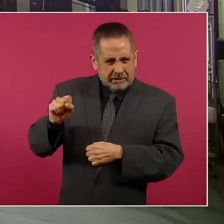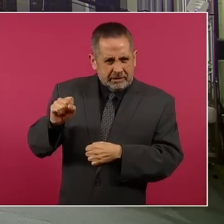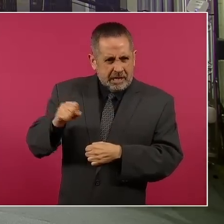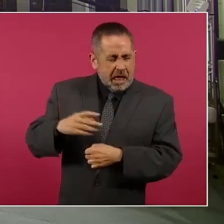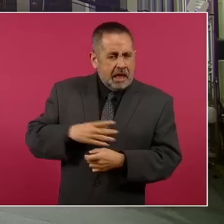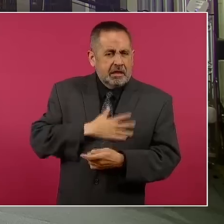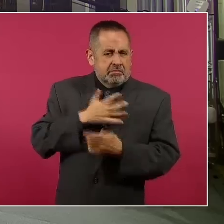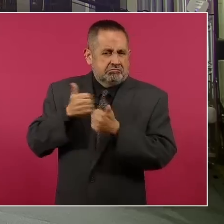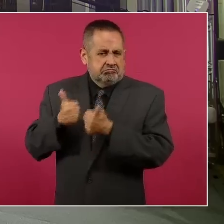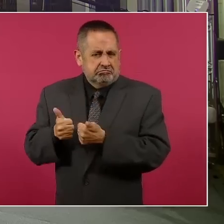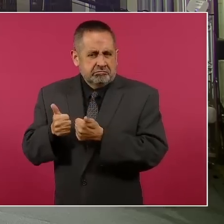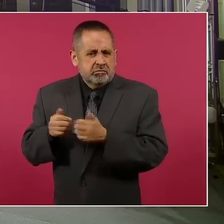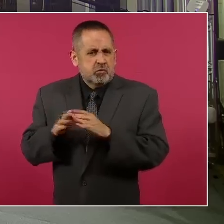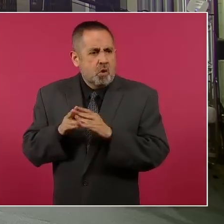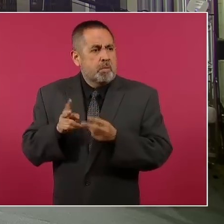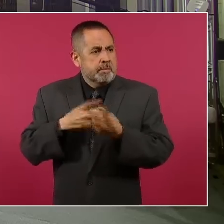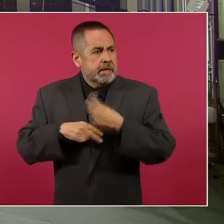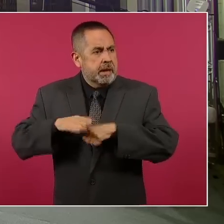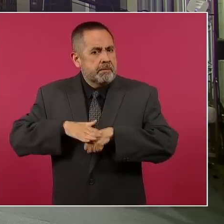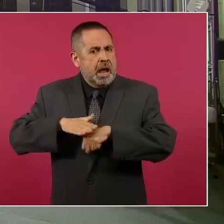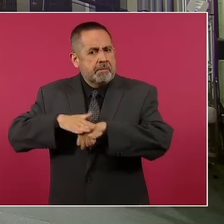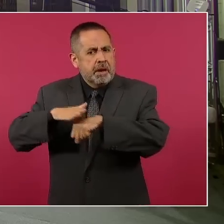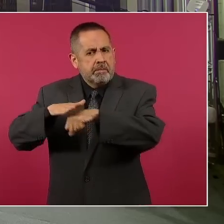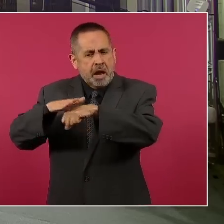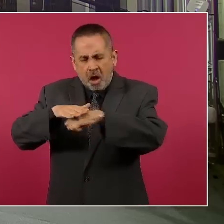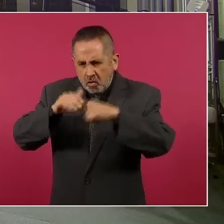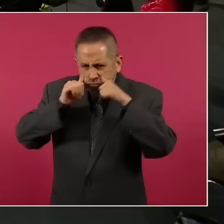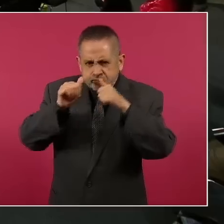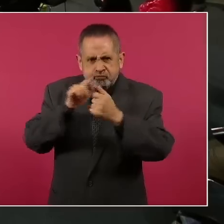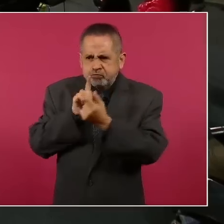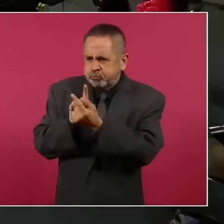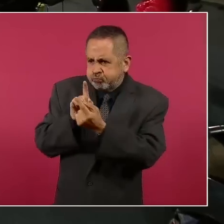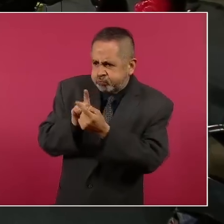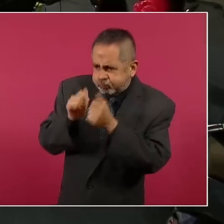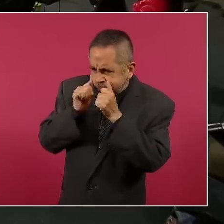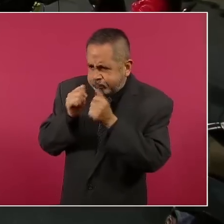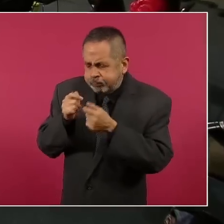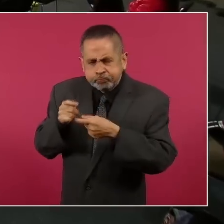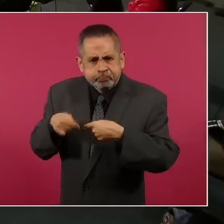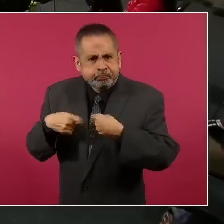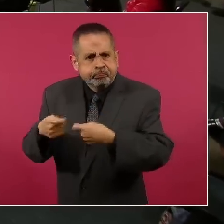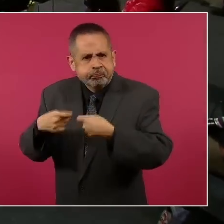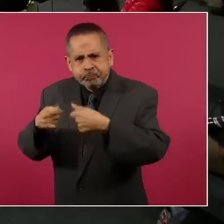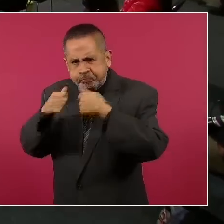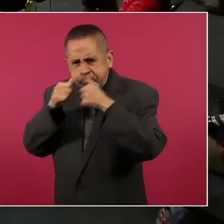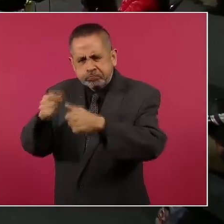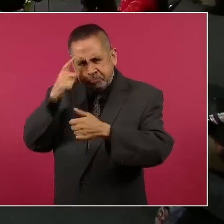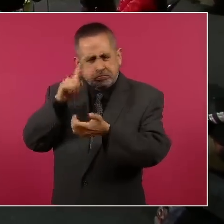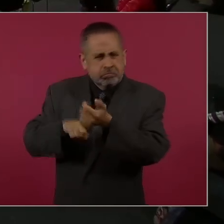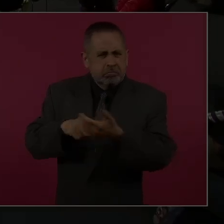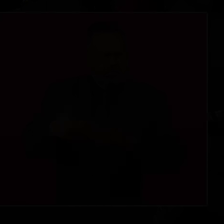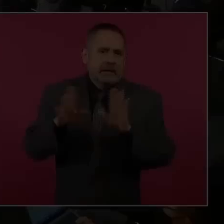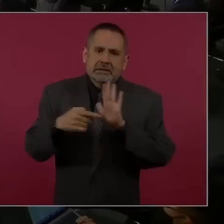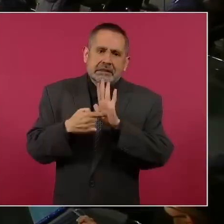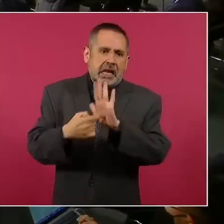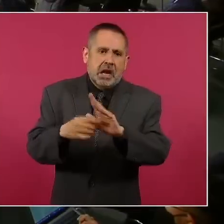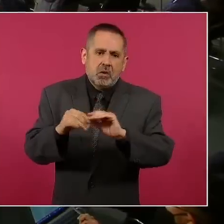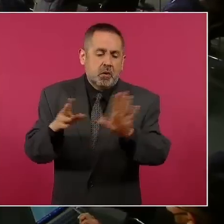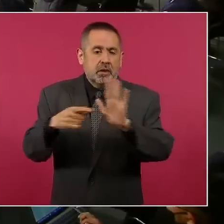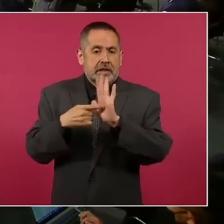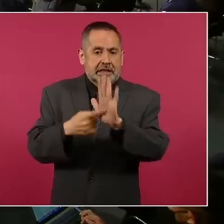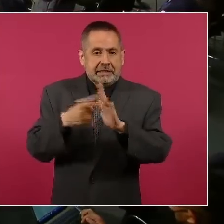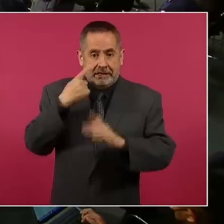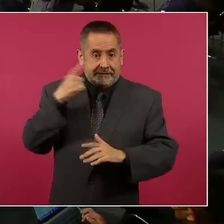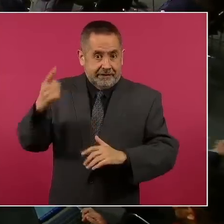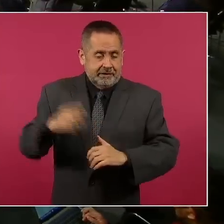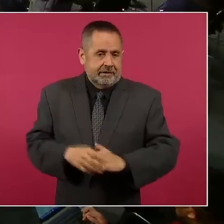cómo se está incrementando el número de consultas y de atención a partos y todo? En estos